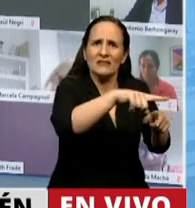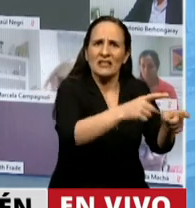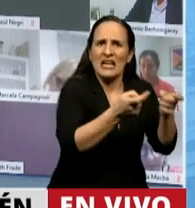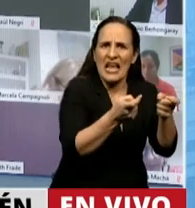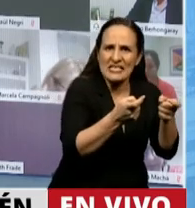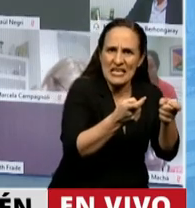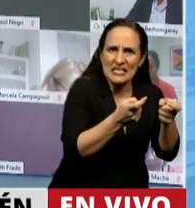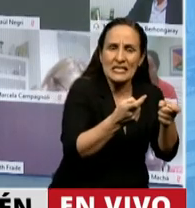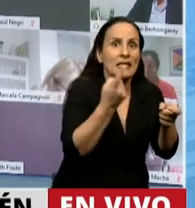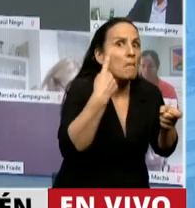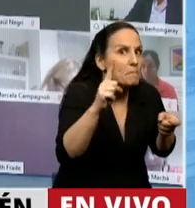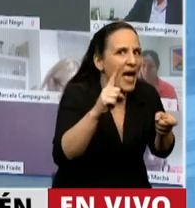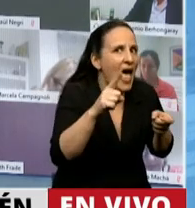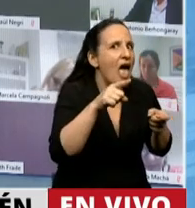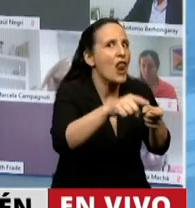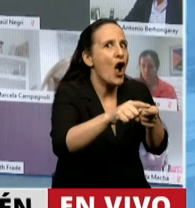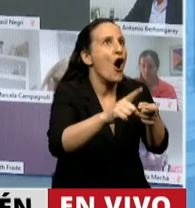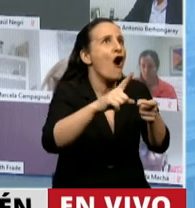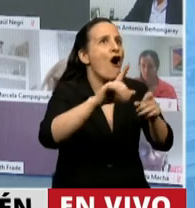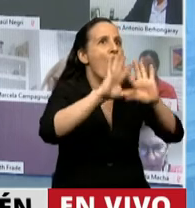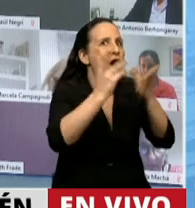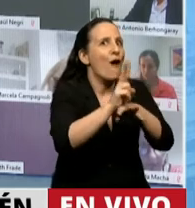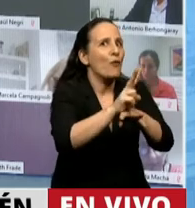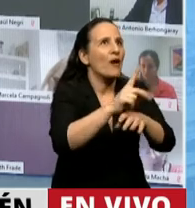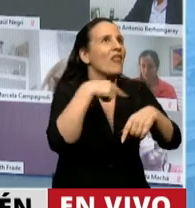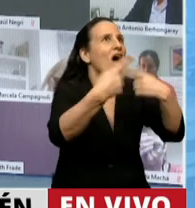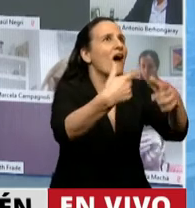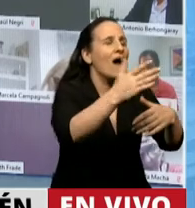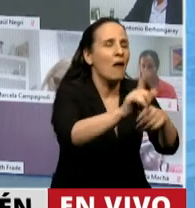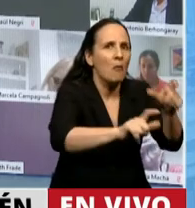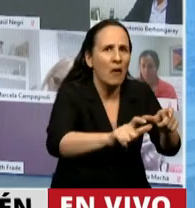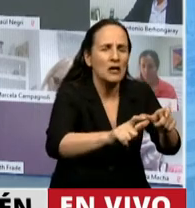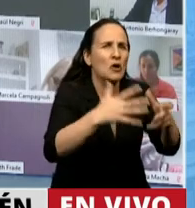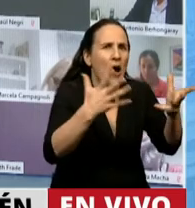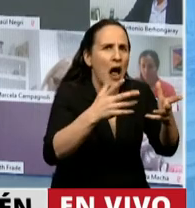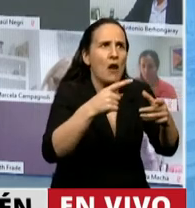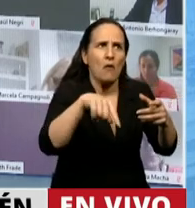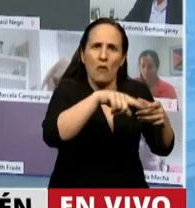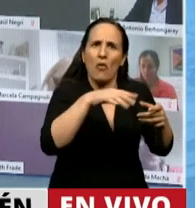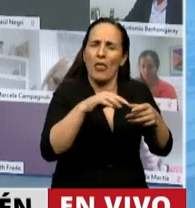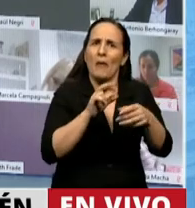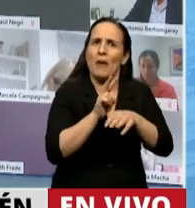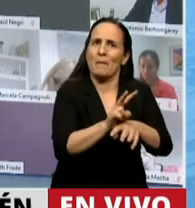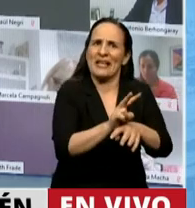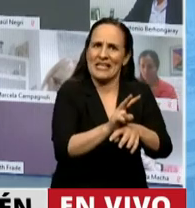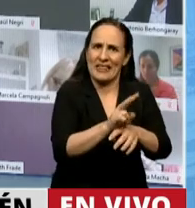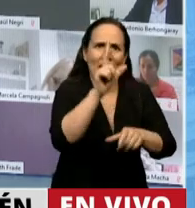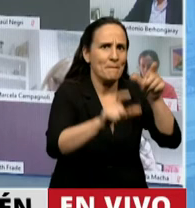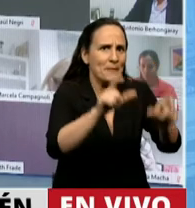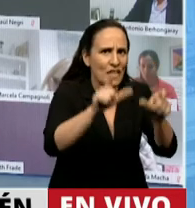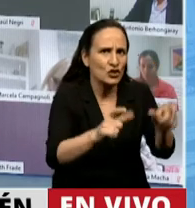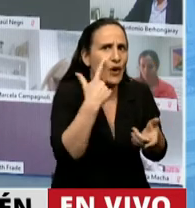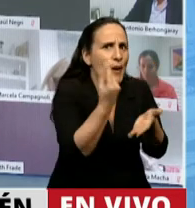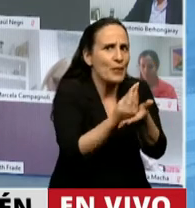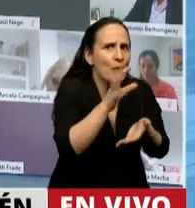comprometer la de las generaciones futuras así como el deber de preservarlo. Todo habitante de la